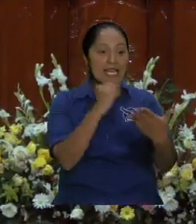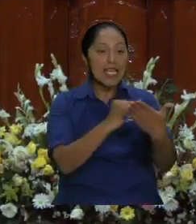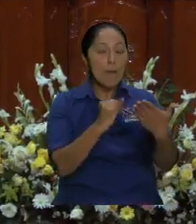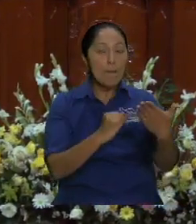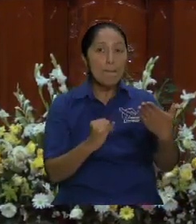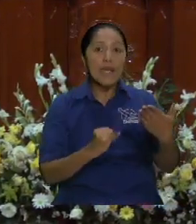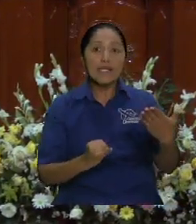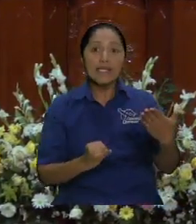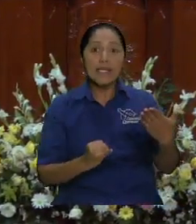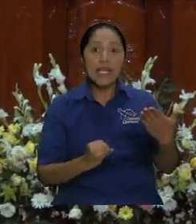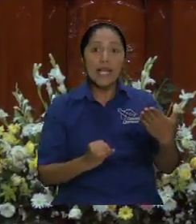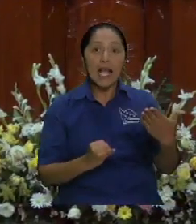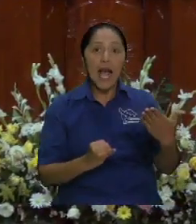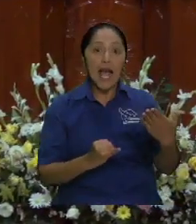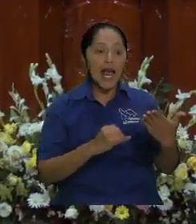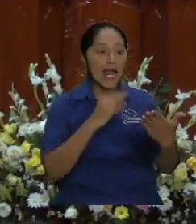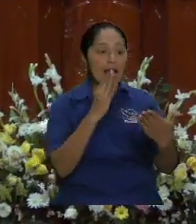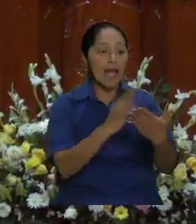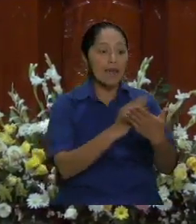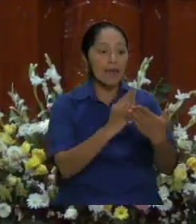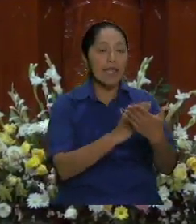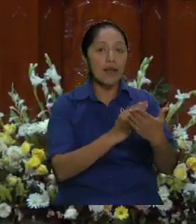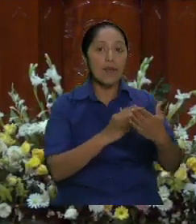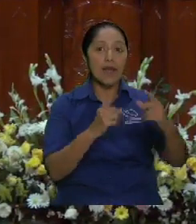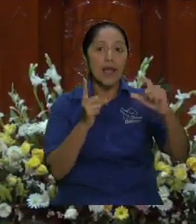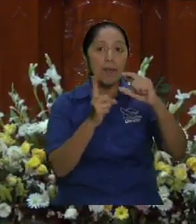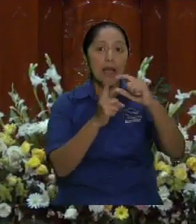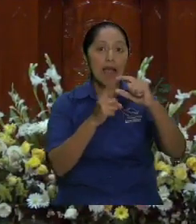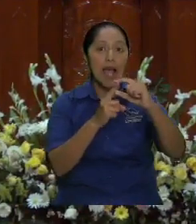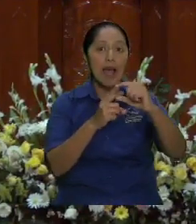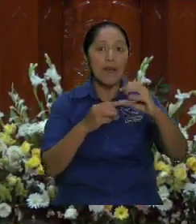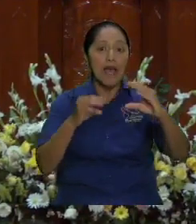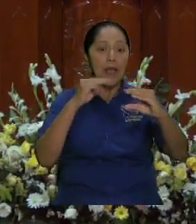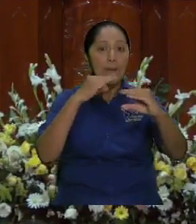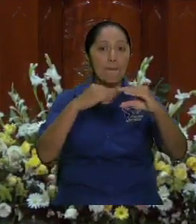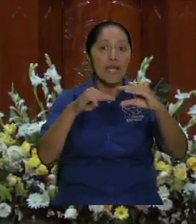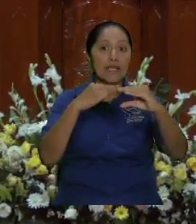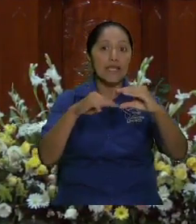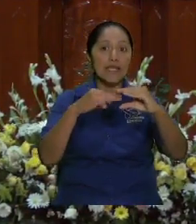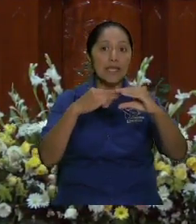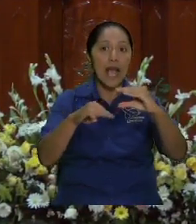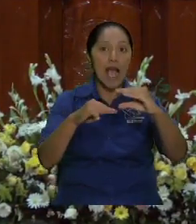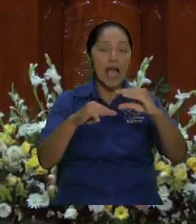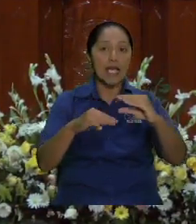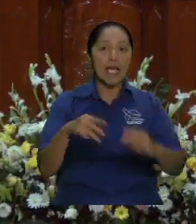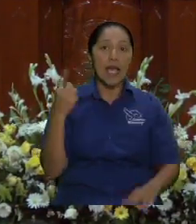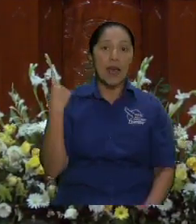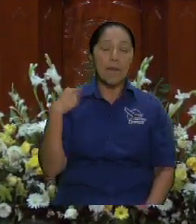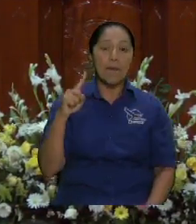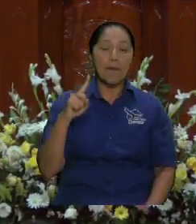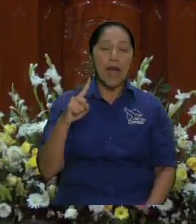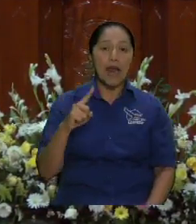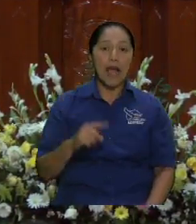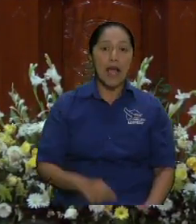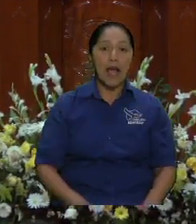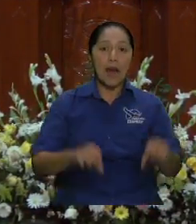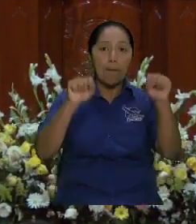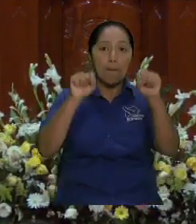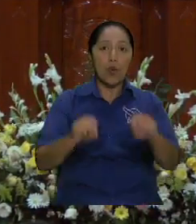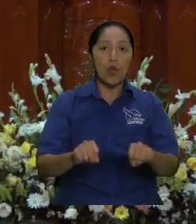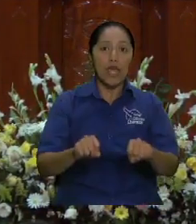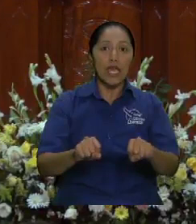investigarlo, investigarlo, pedirle al Señor que se le abra a uno el panorama para poderlo trasladar a la gente.